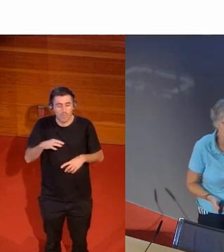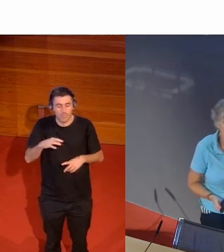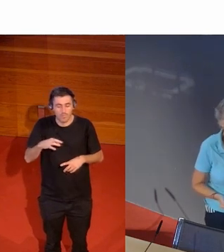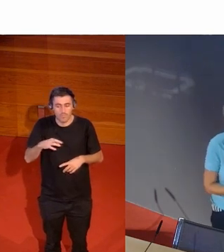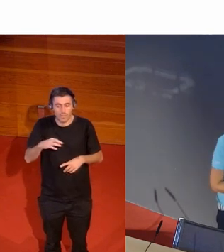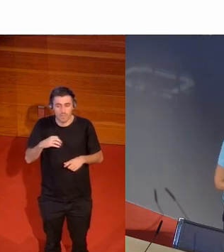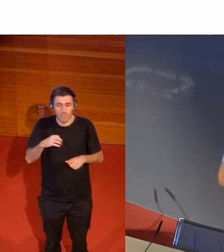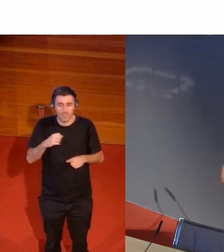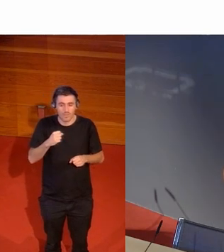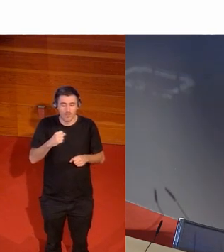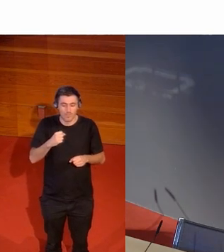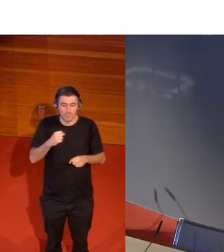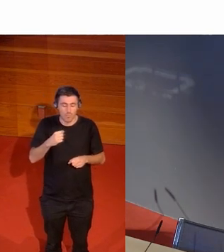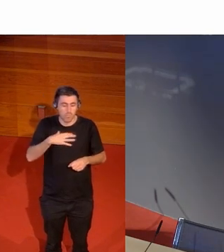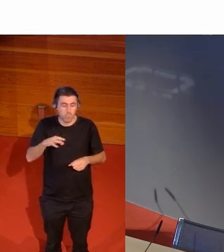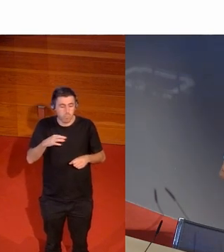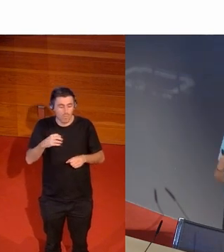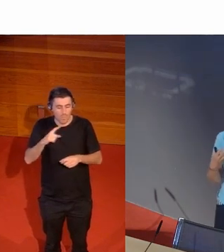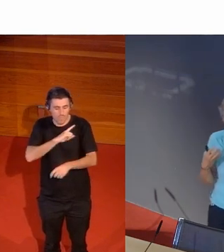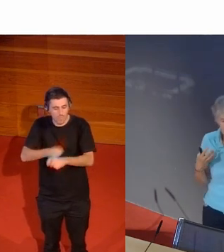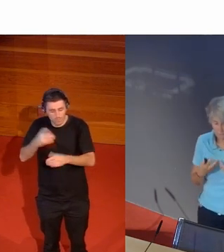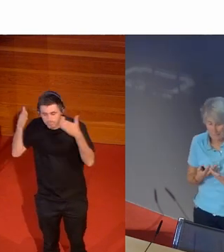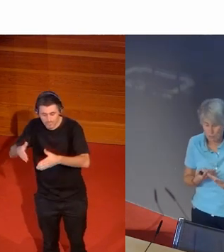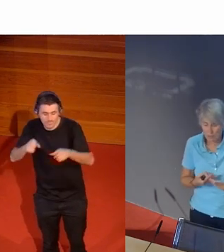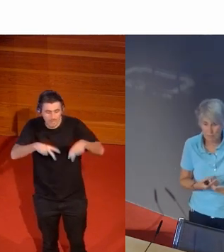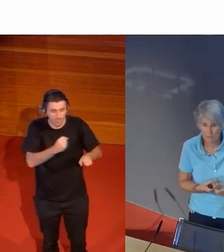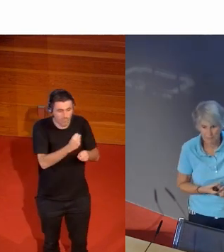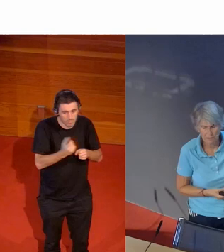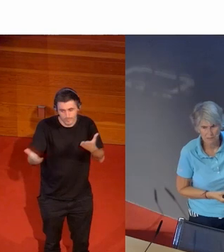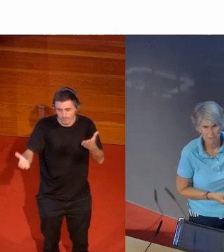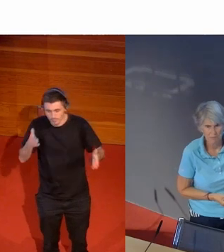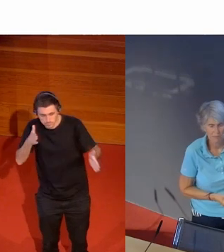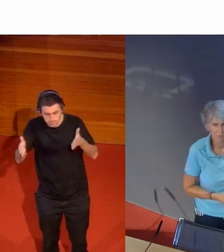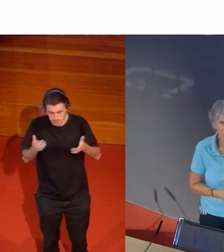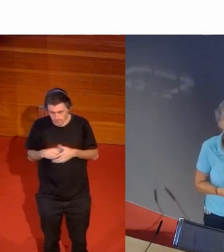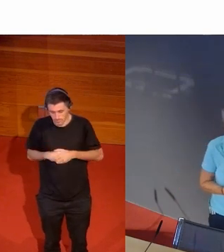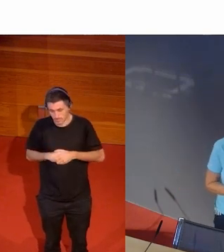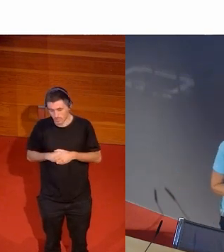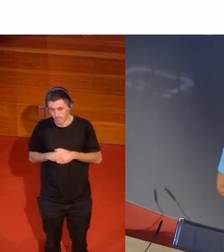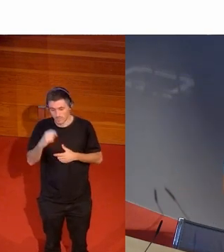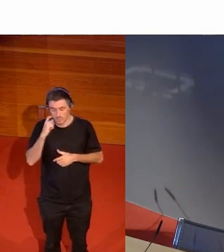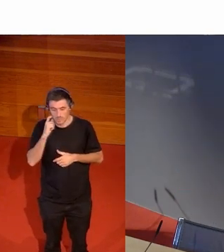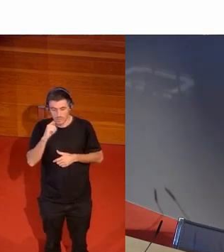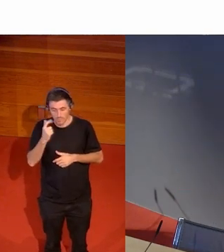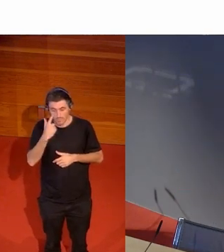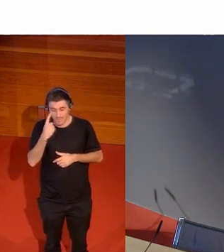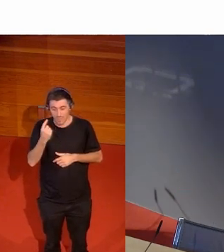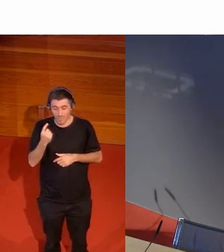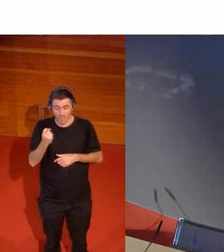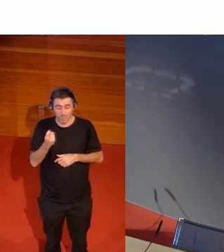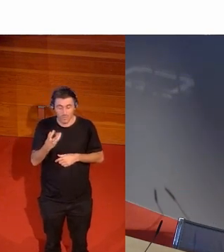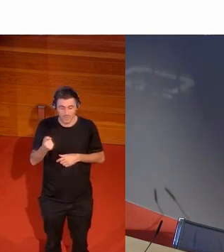compaginando el deporte con un trabajo si miramos en cifras a cuánto tiempo